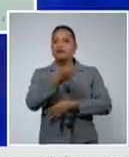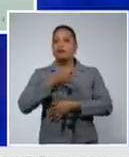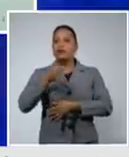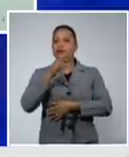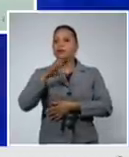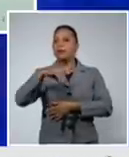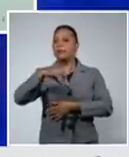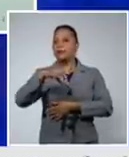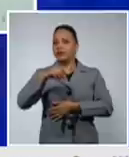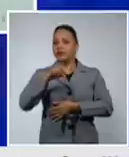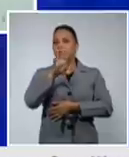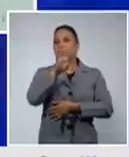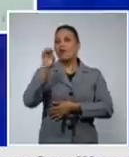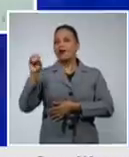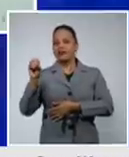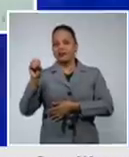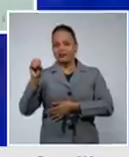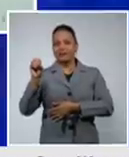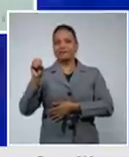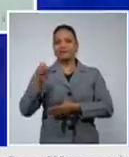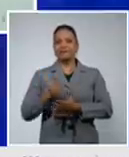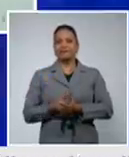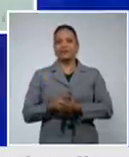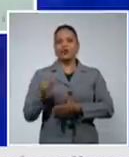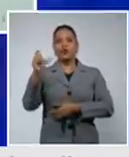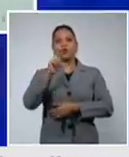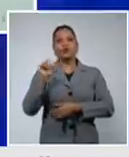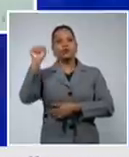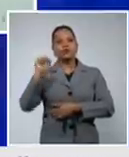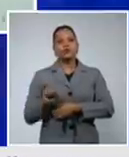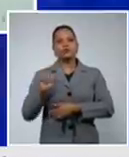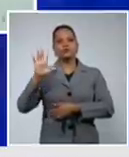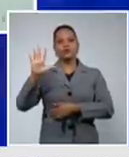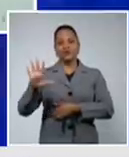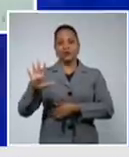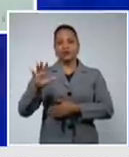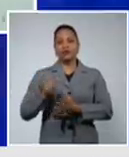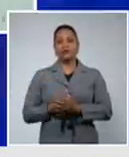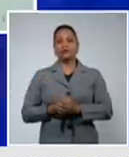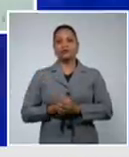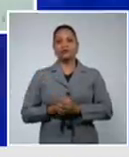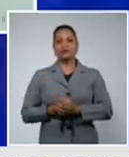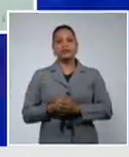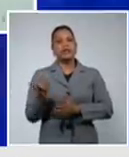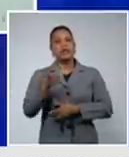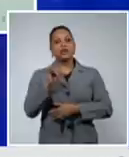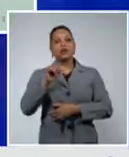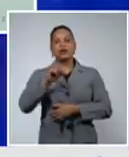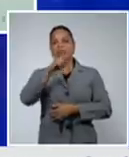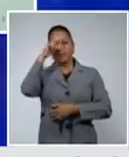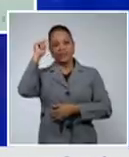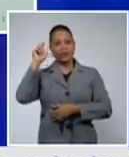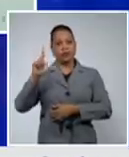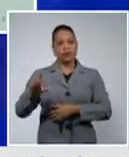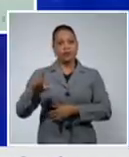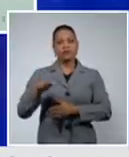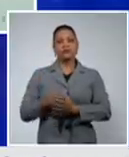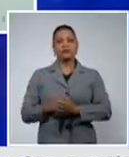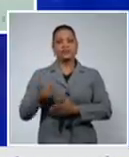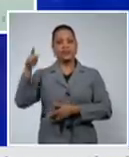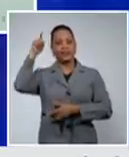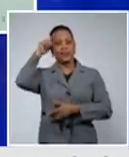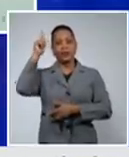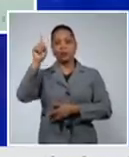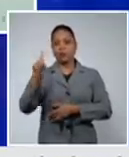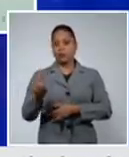de Río con 40 Consolación del Sur con 5 al igual que San Luis San Dino 1